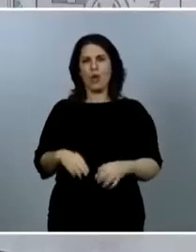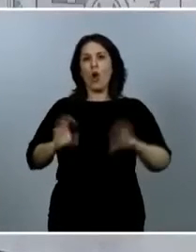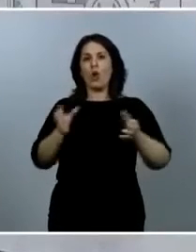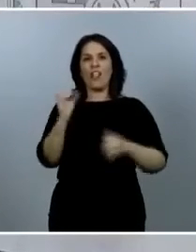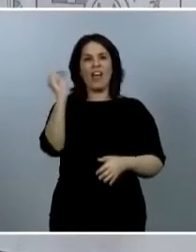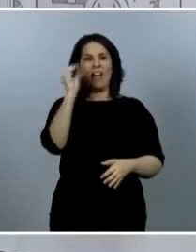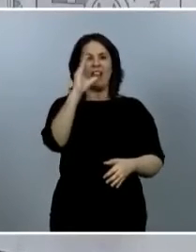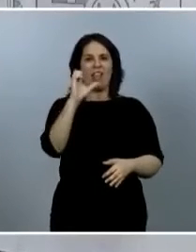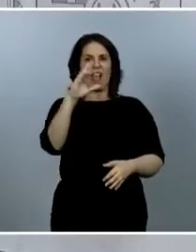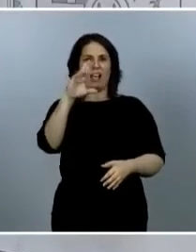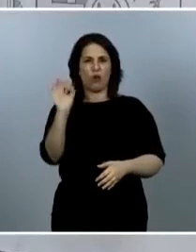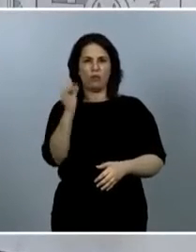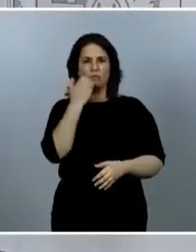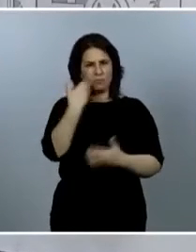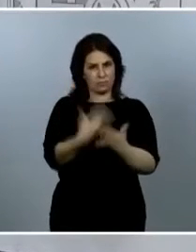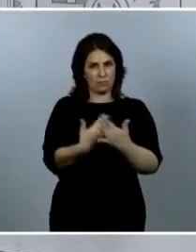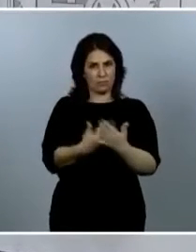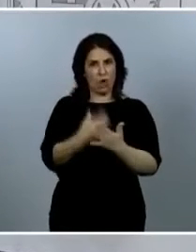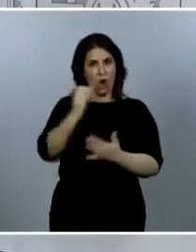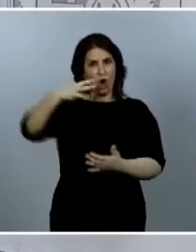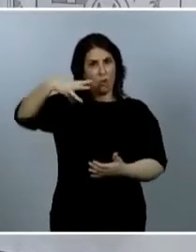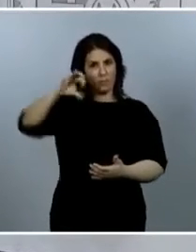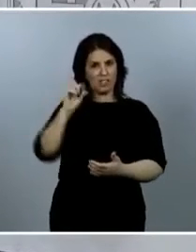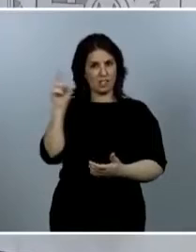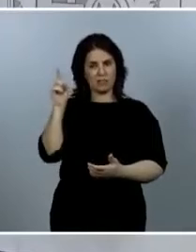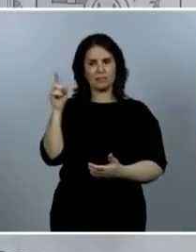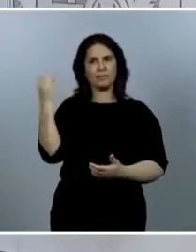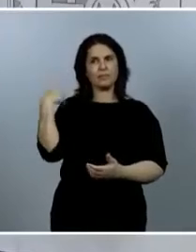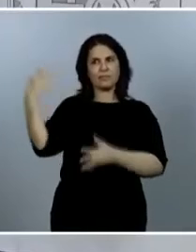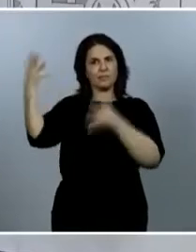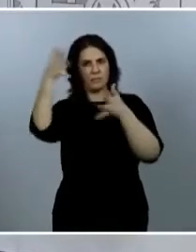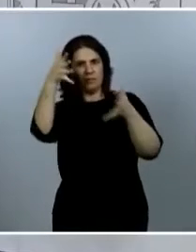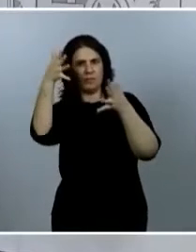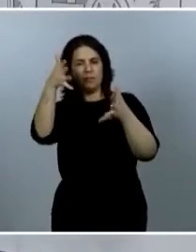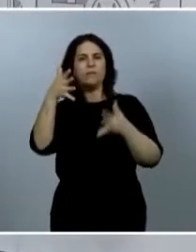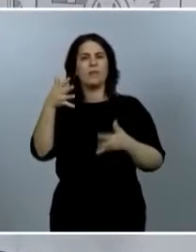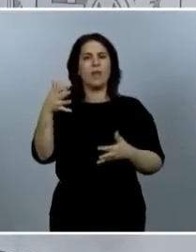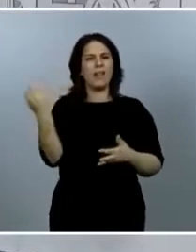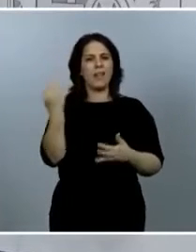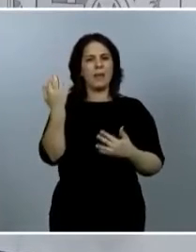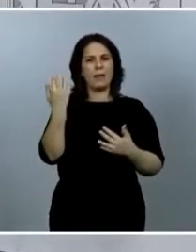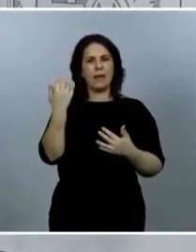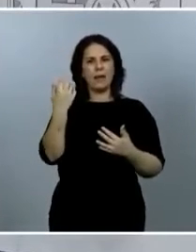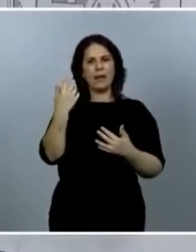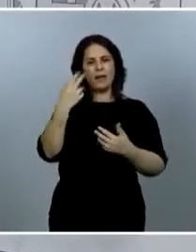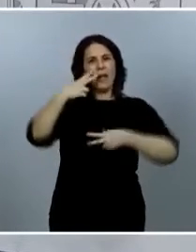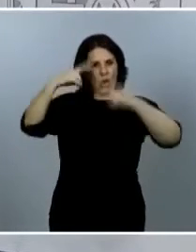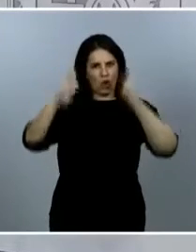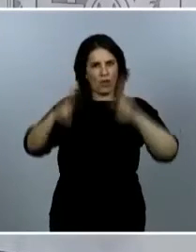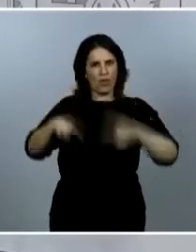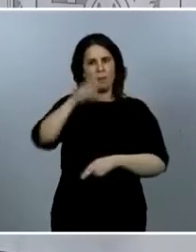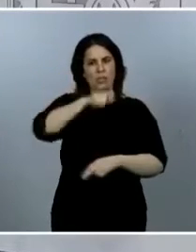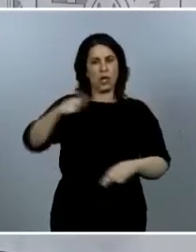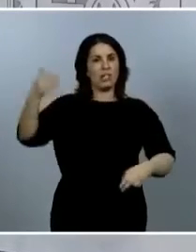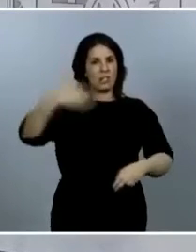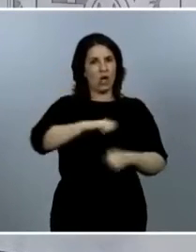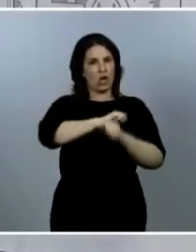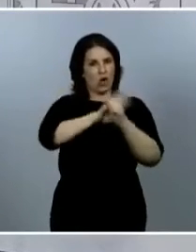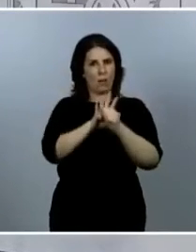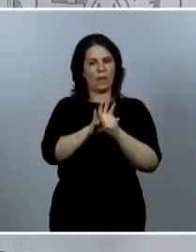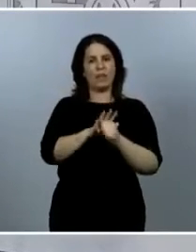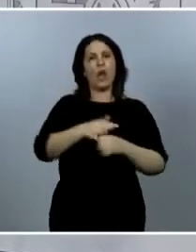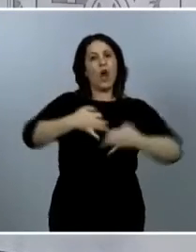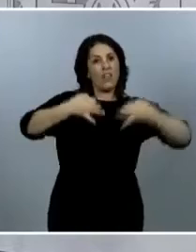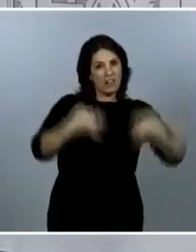horas la Organización Mundial de la Salud haya aconsejado que hay que reconocer como fallecidos por COVID-19 tanto los casos confirmados como los